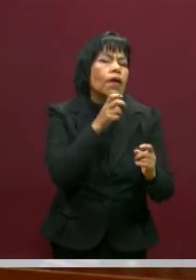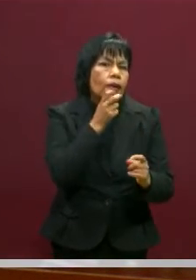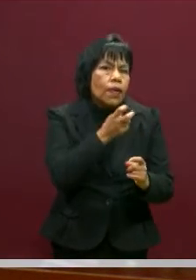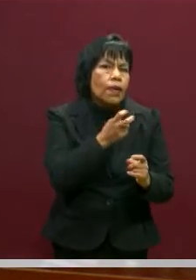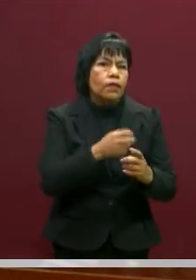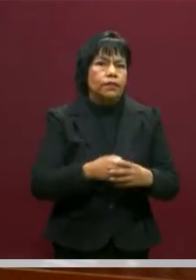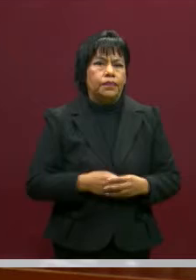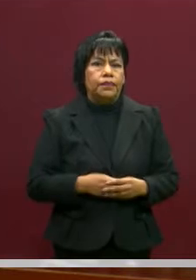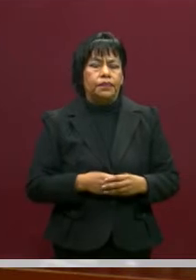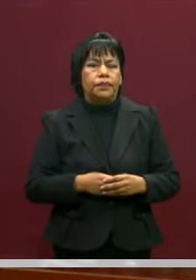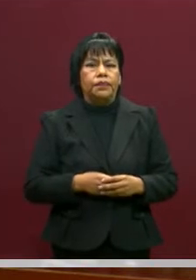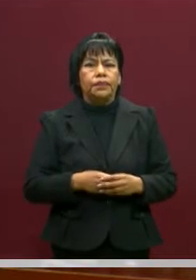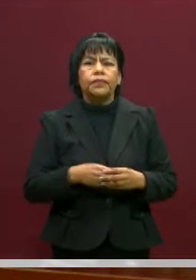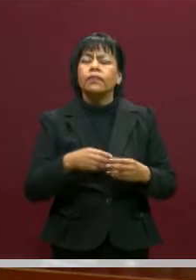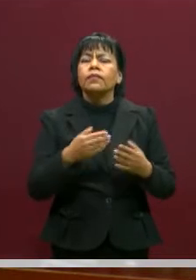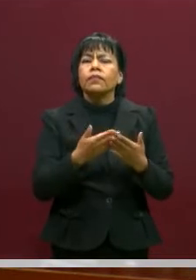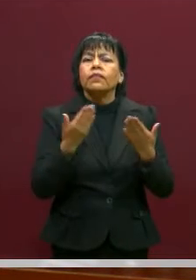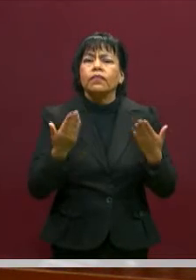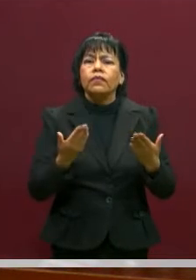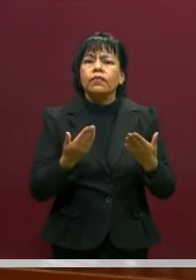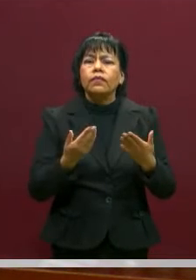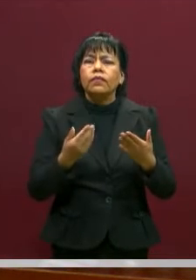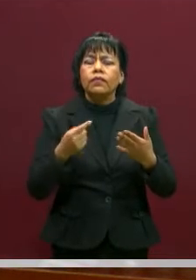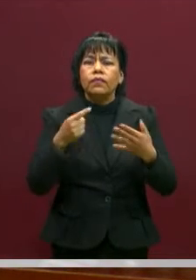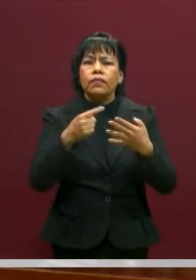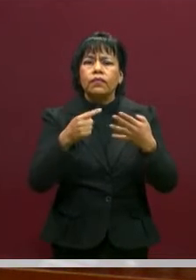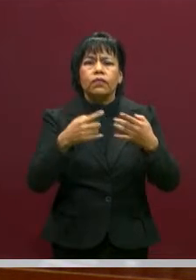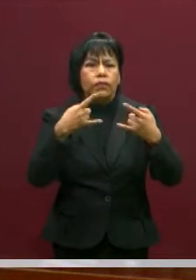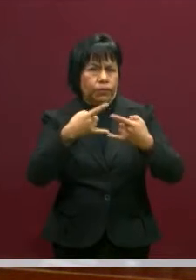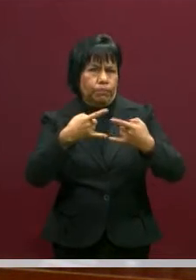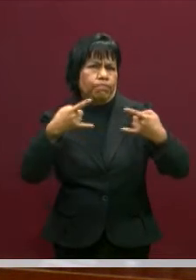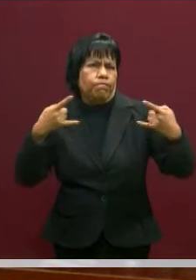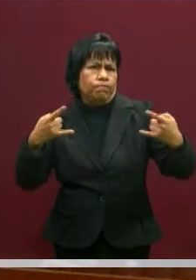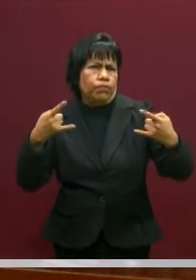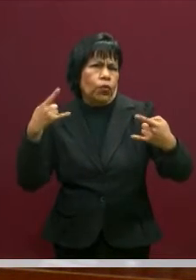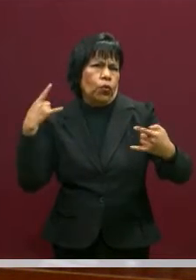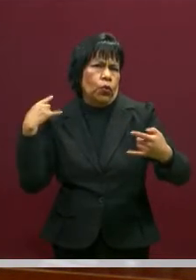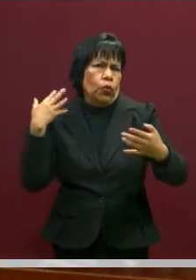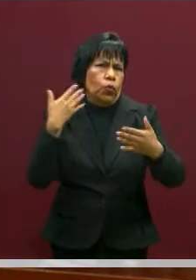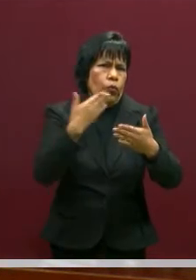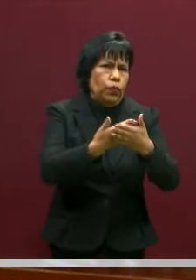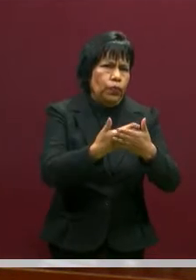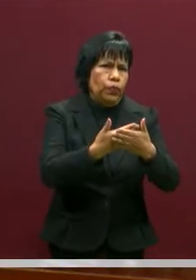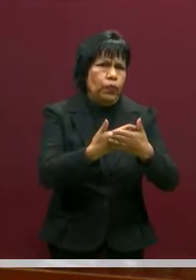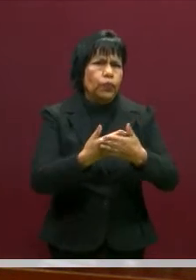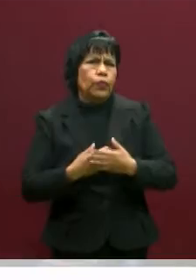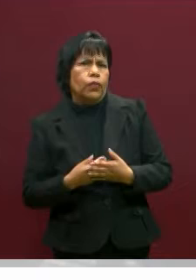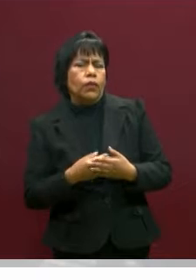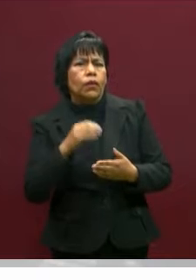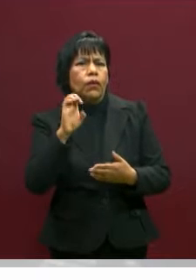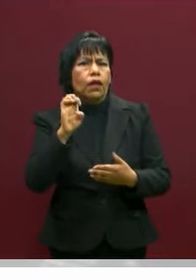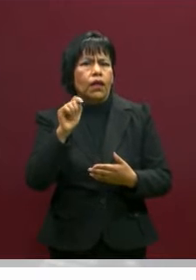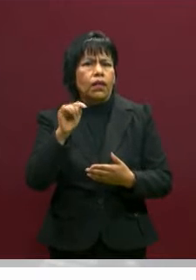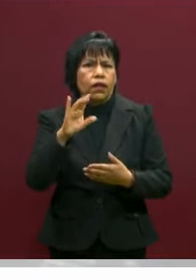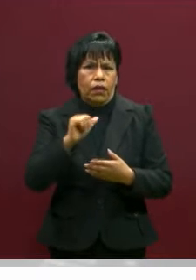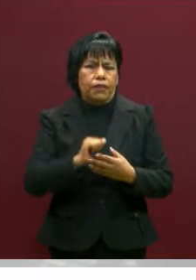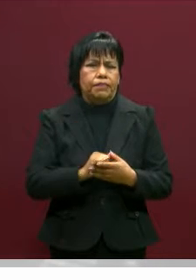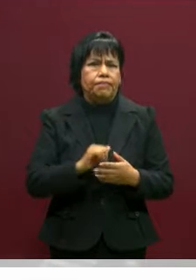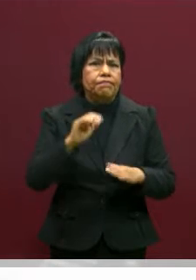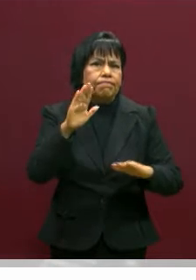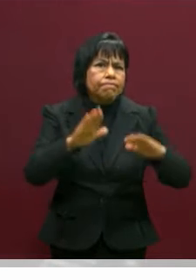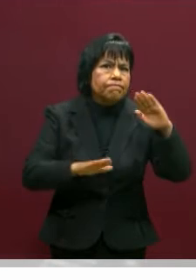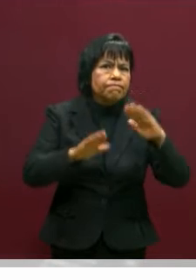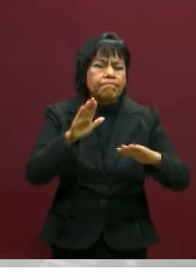aquí coloqué que hay fuentes históricas de la ética. De pronto,